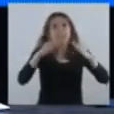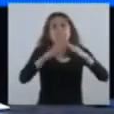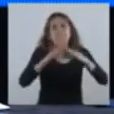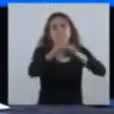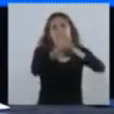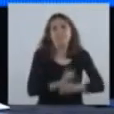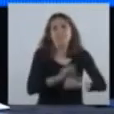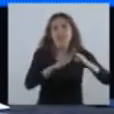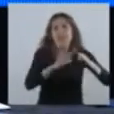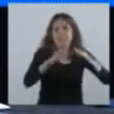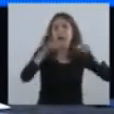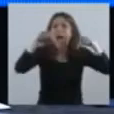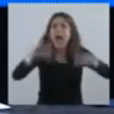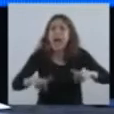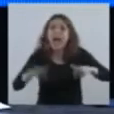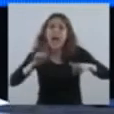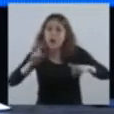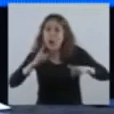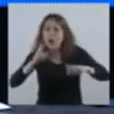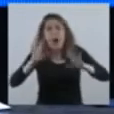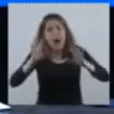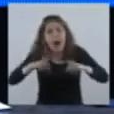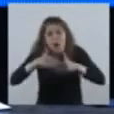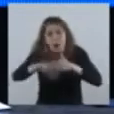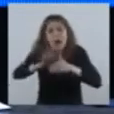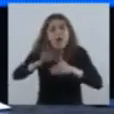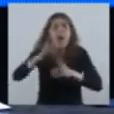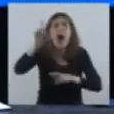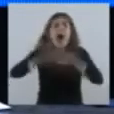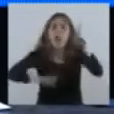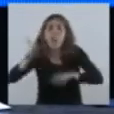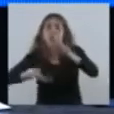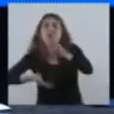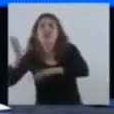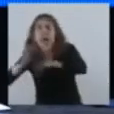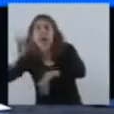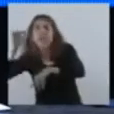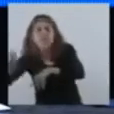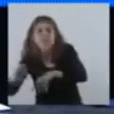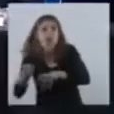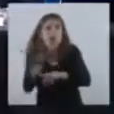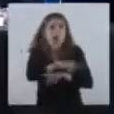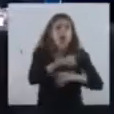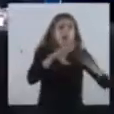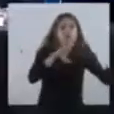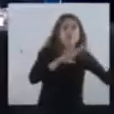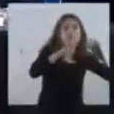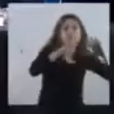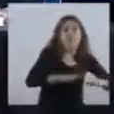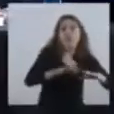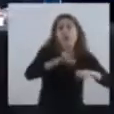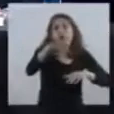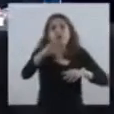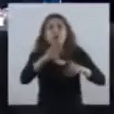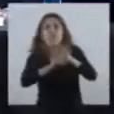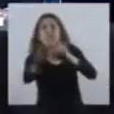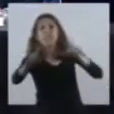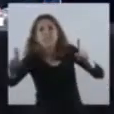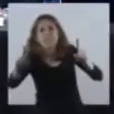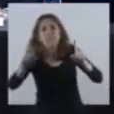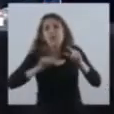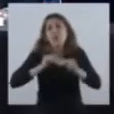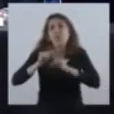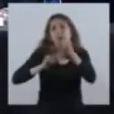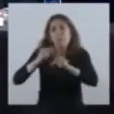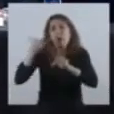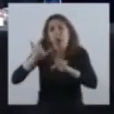mecanismo de aislamiento para algunos y de distanciamiento social para otros. Y poco a poco vamos abriendo actividades